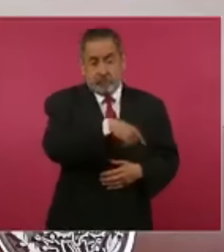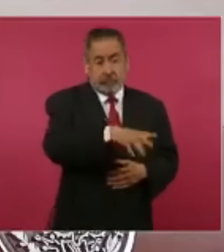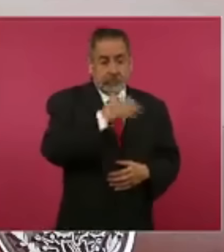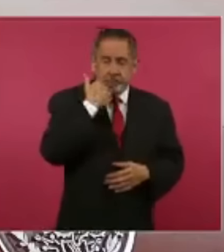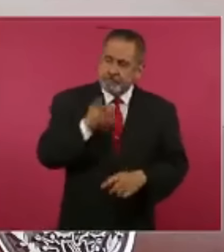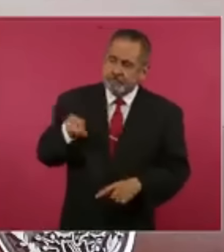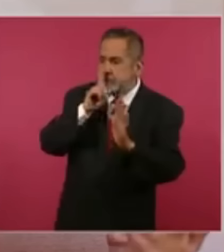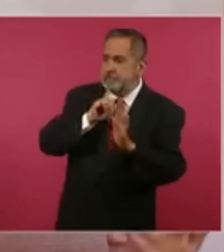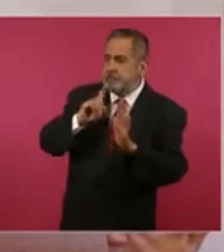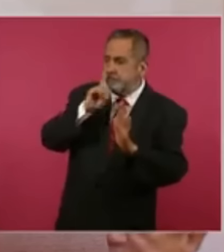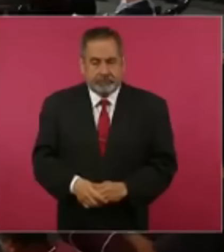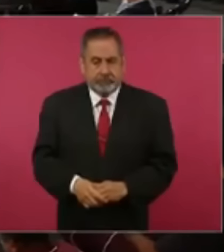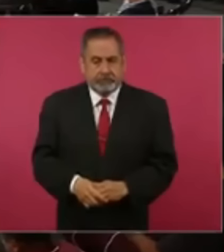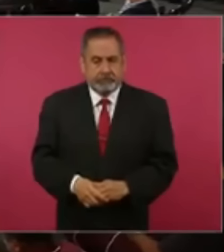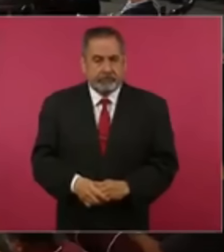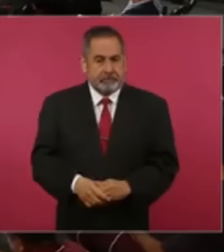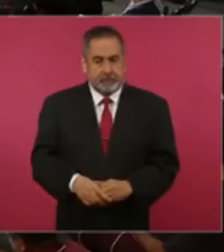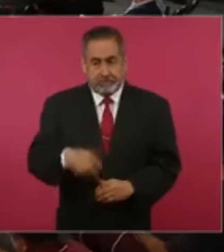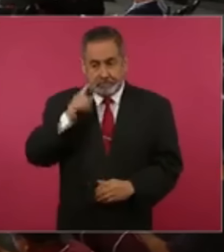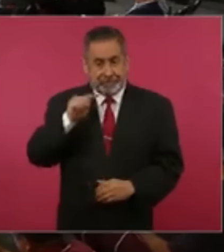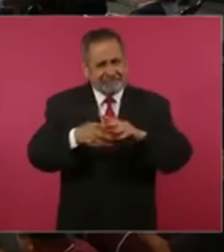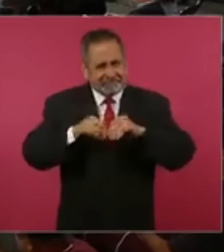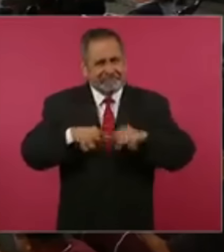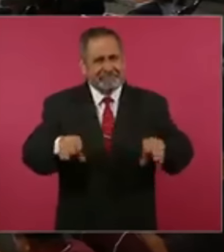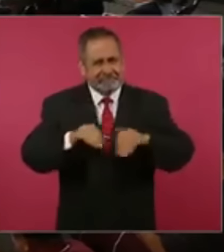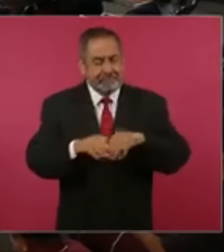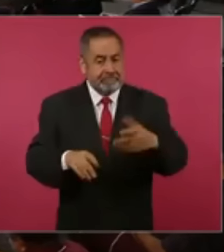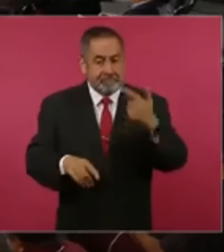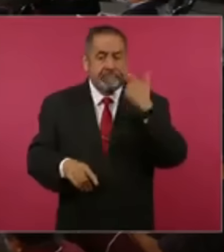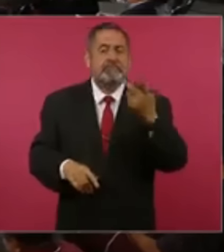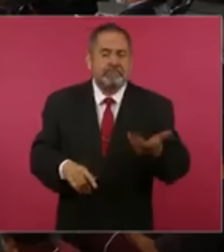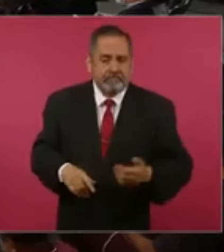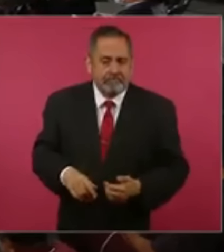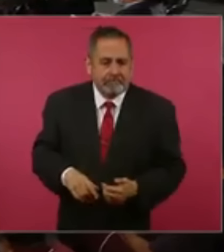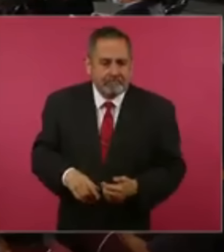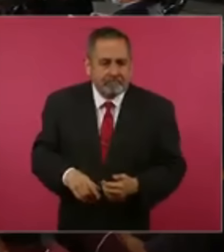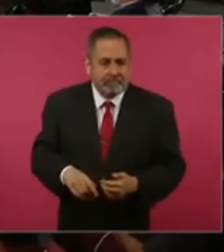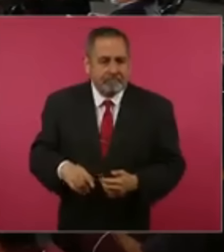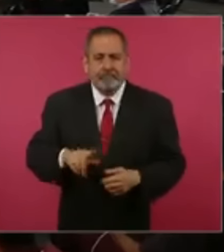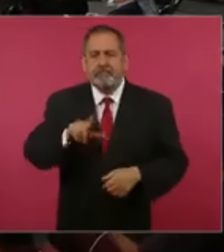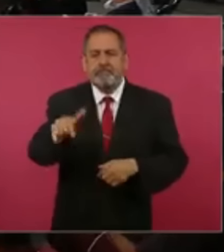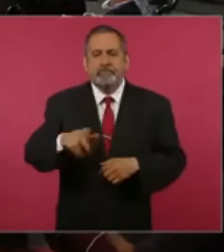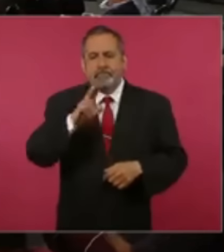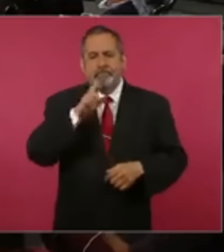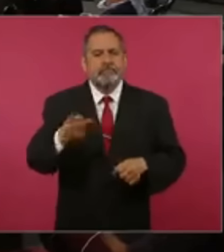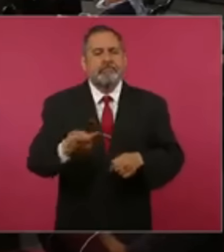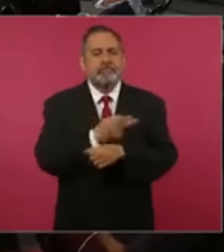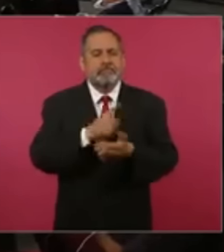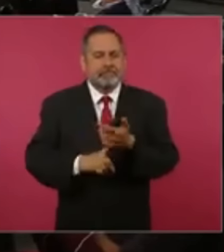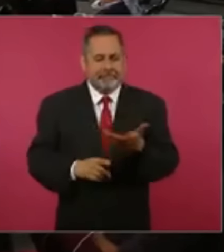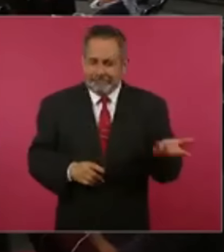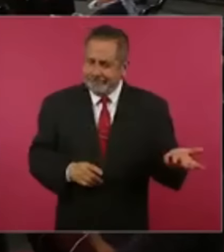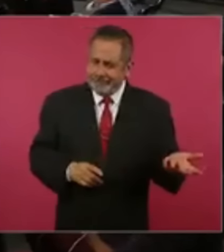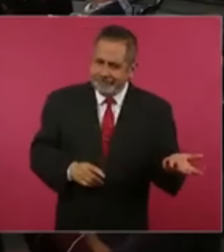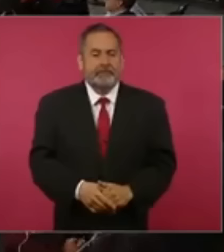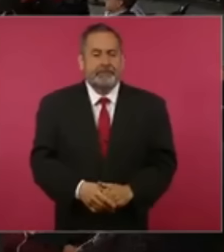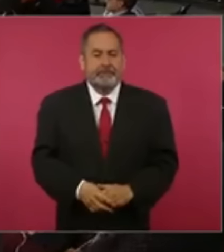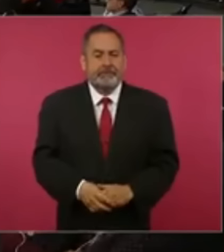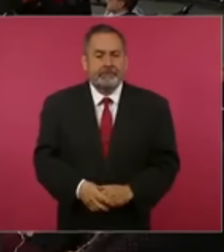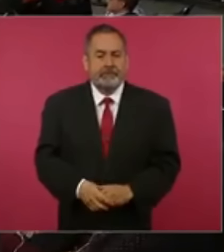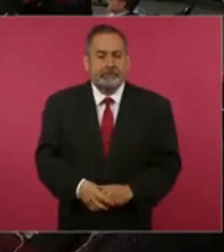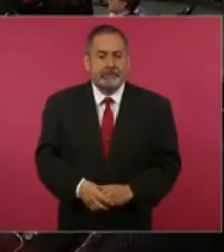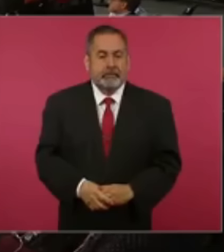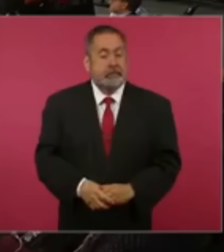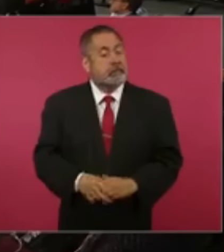derecho a la esperanza. Ahí está, en televisión, diario. Y miren cómo quedó, los resultados, sí, pero el daño que hicieron.